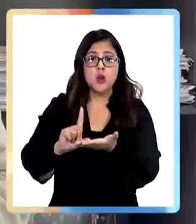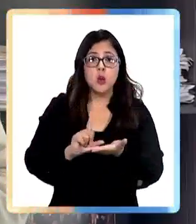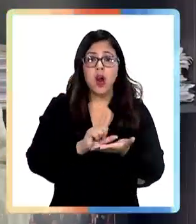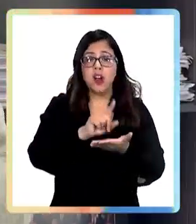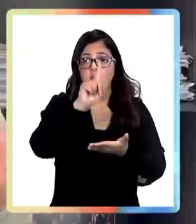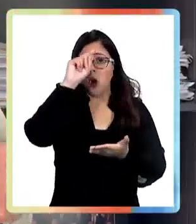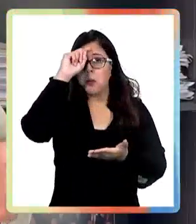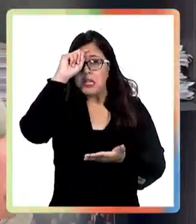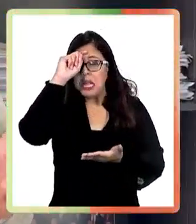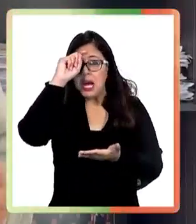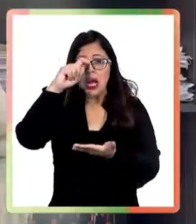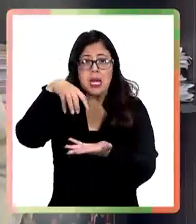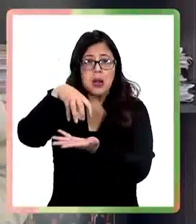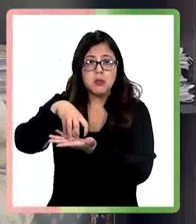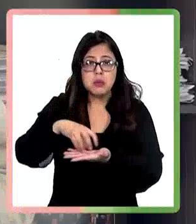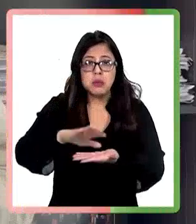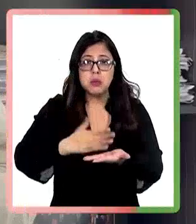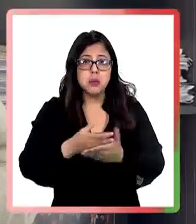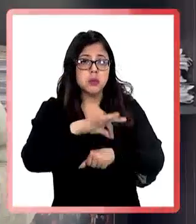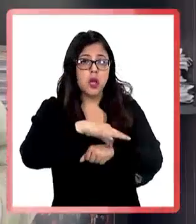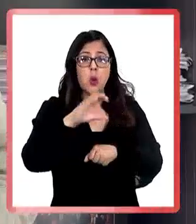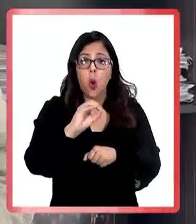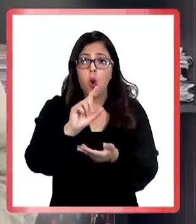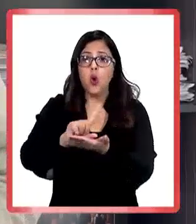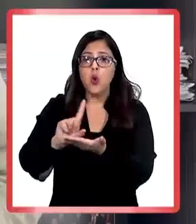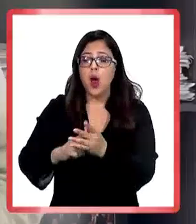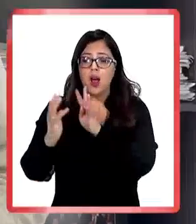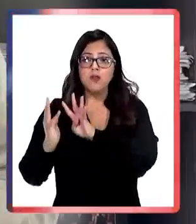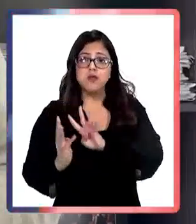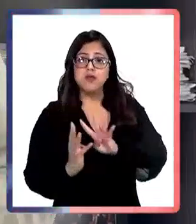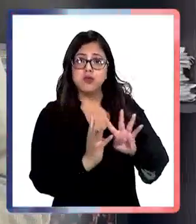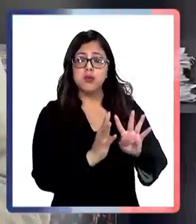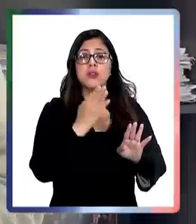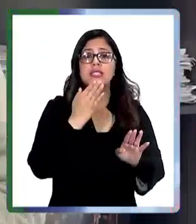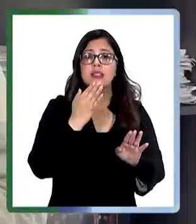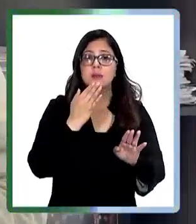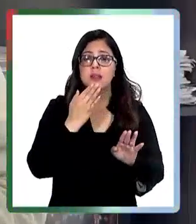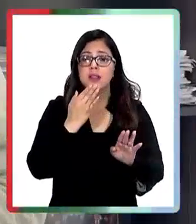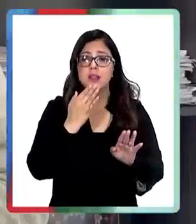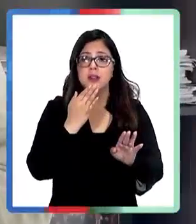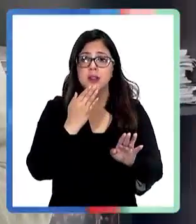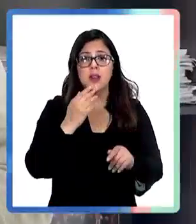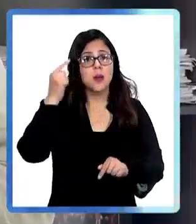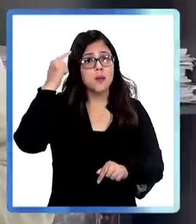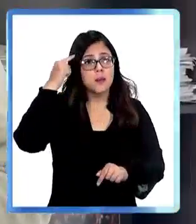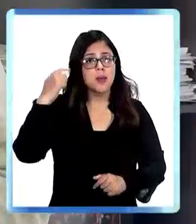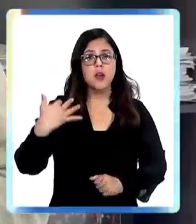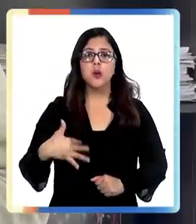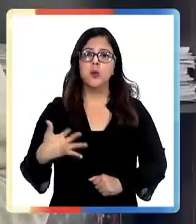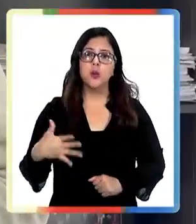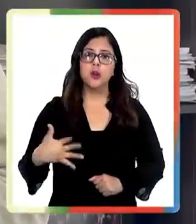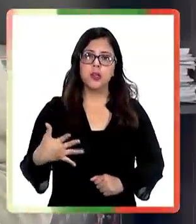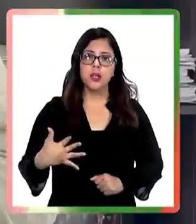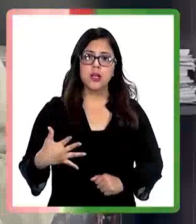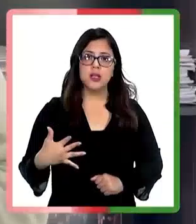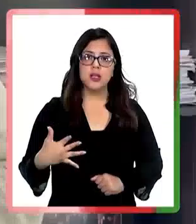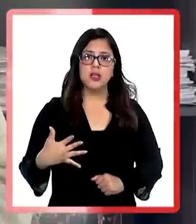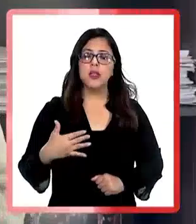salud o en zonas donde hay mucha aglomeración, también creo que es muy importante